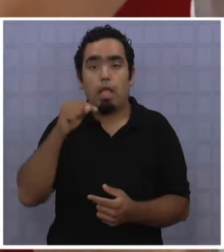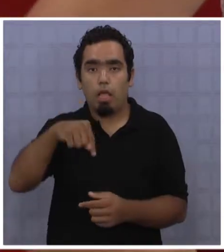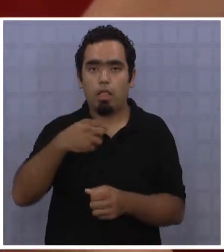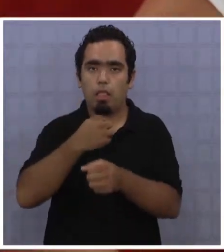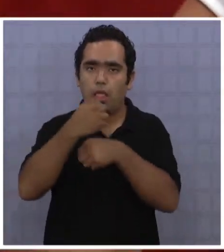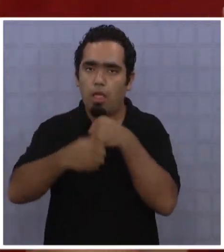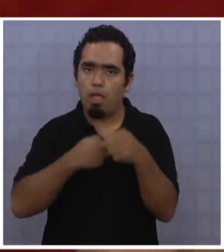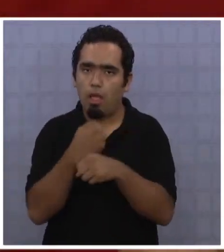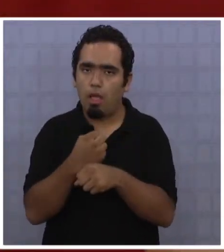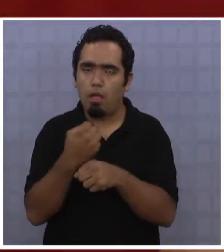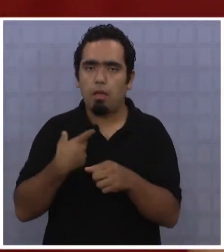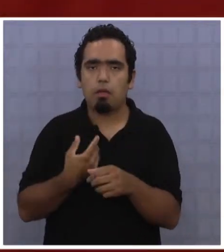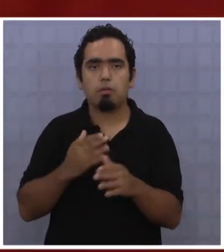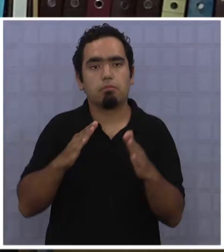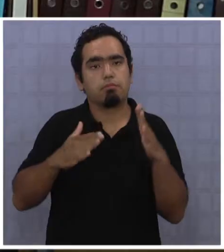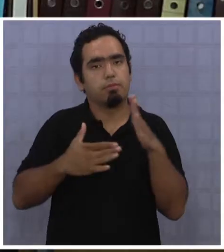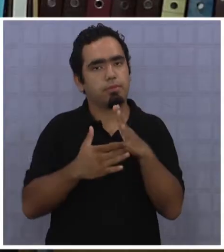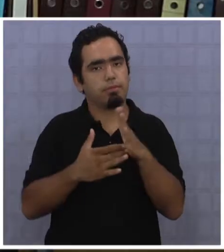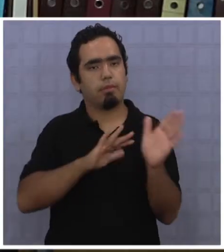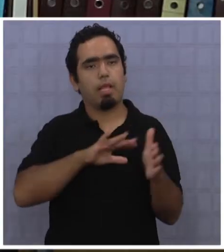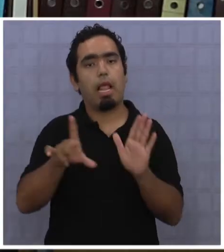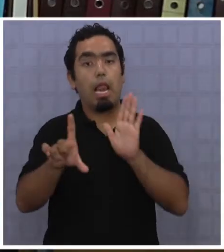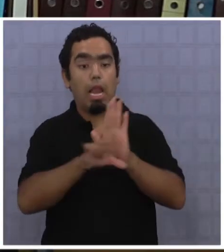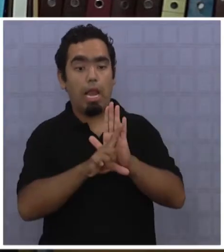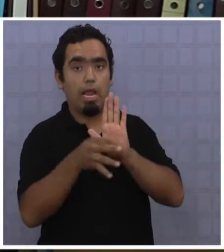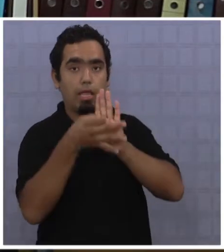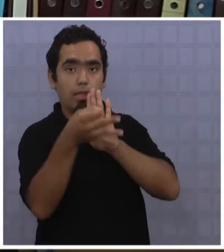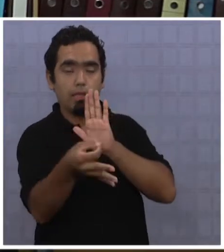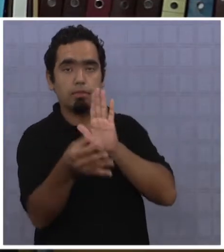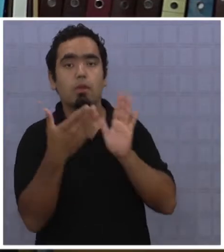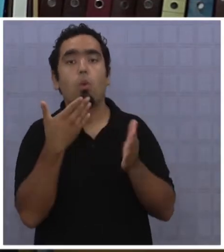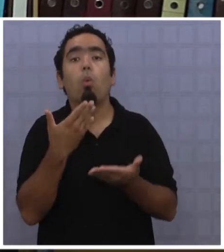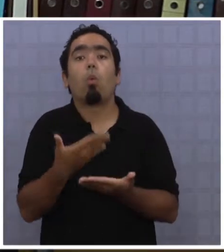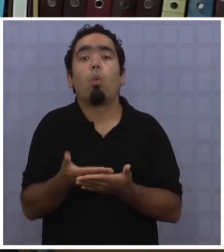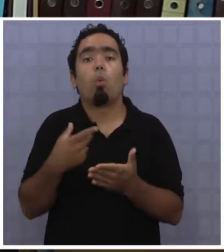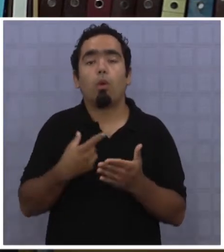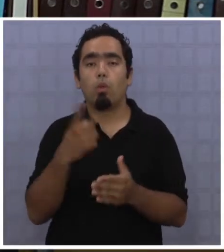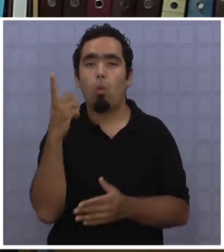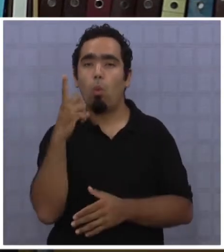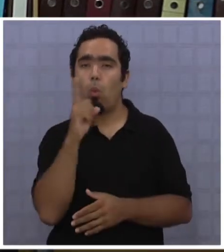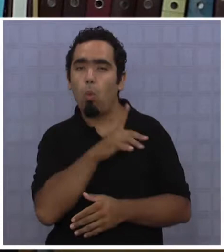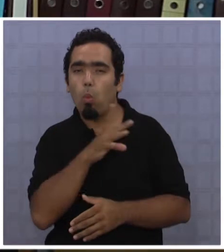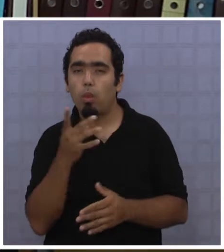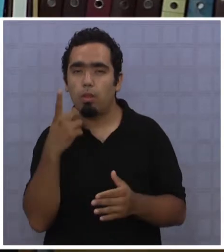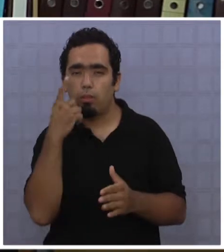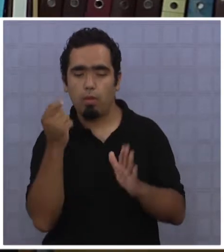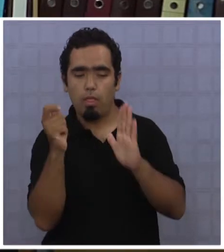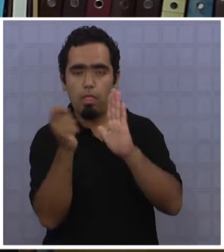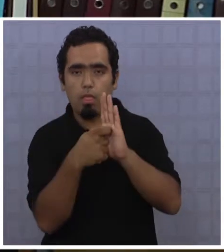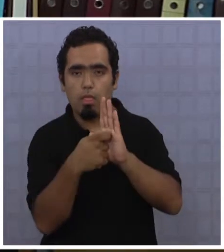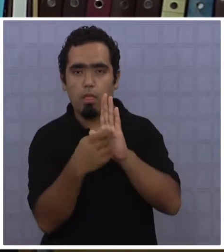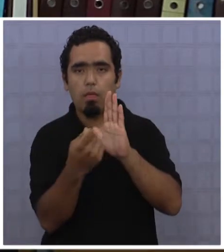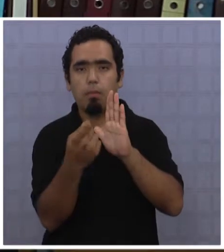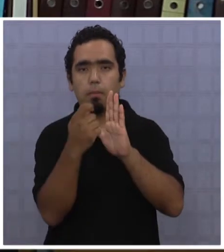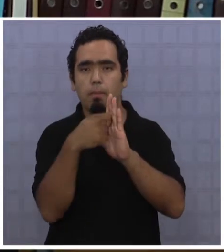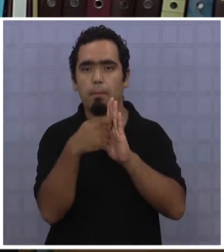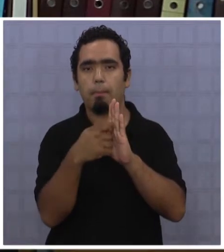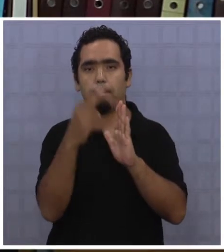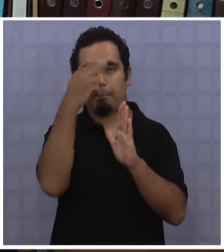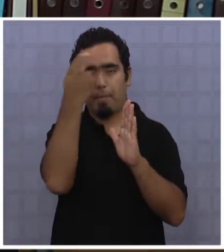este año hay una excepción. La ley establece que cuando el último día del mes de marzo cae en día